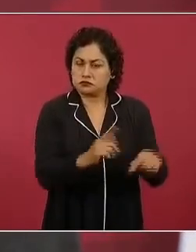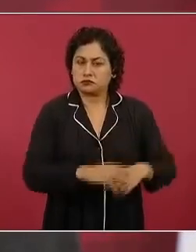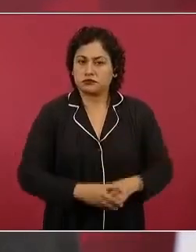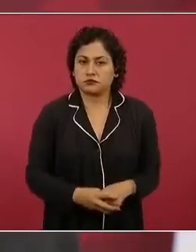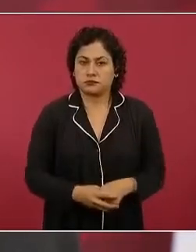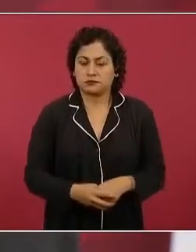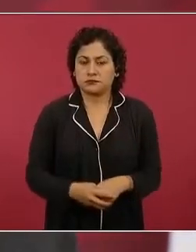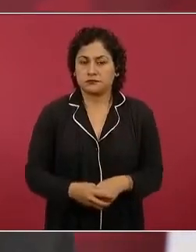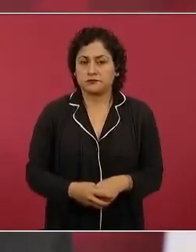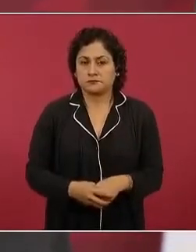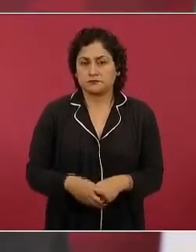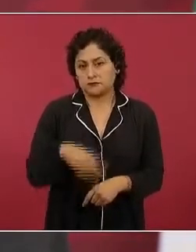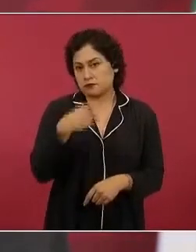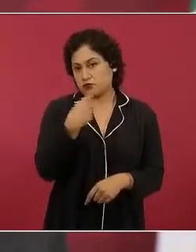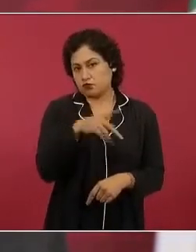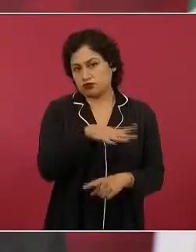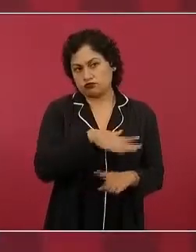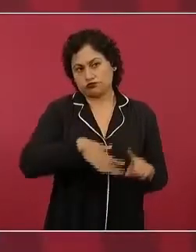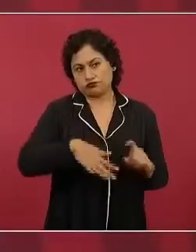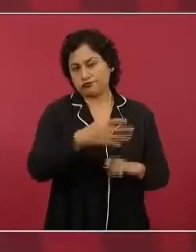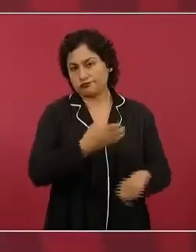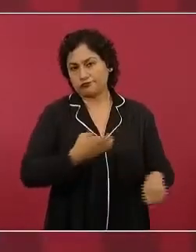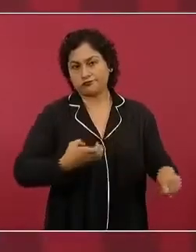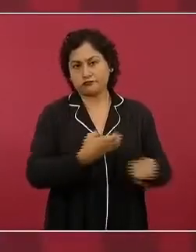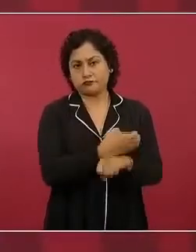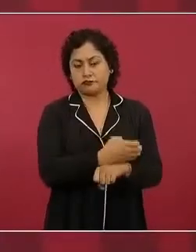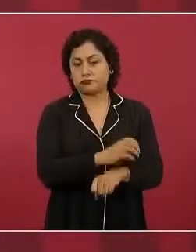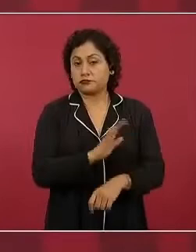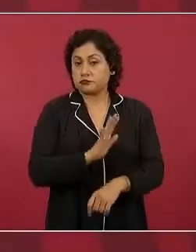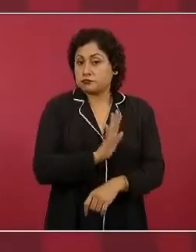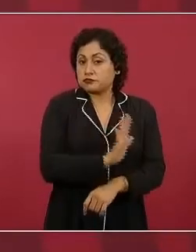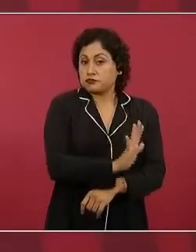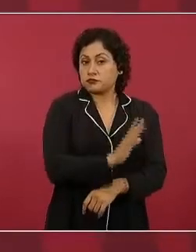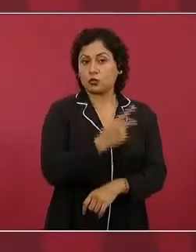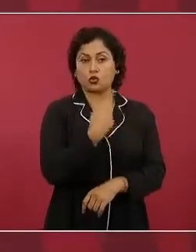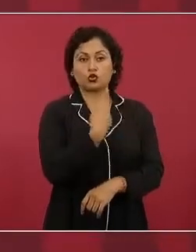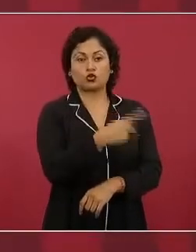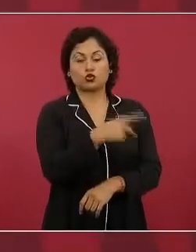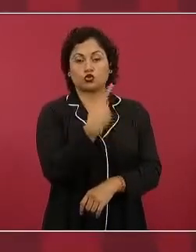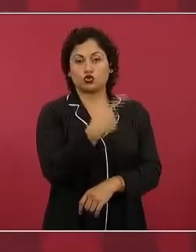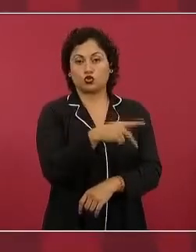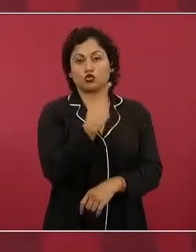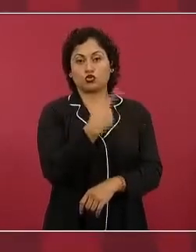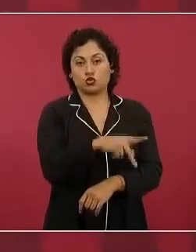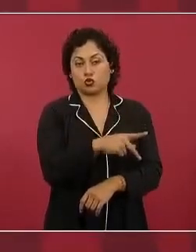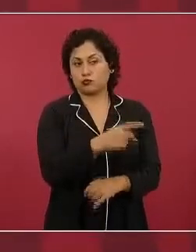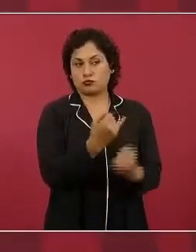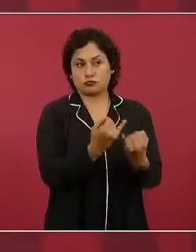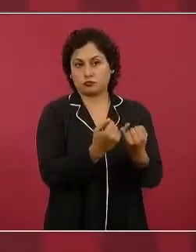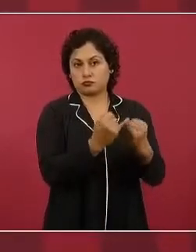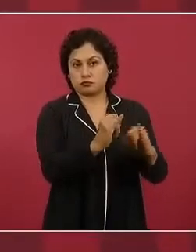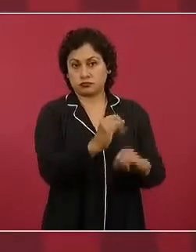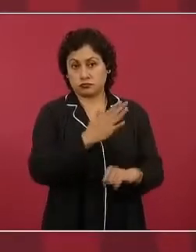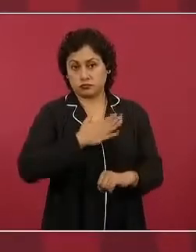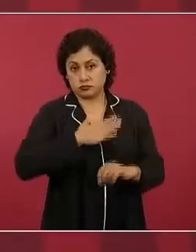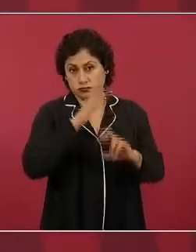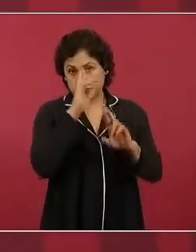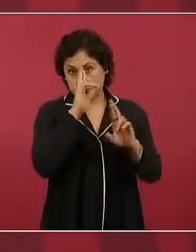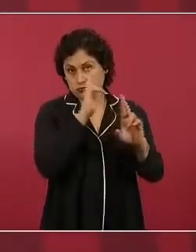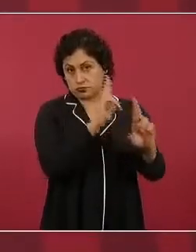del Estado de Nuevo León. Ellos son independientes, son autónomos, yo respeto